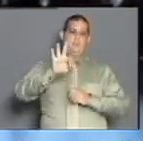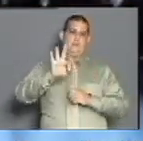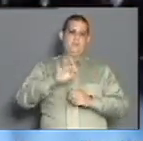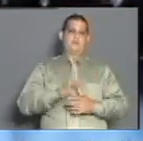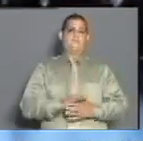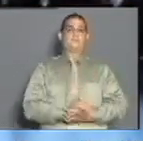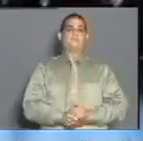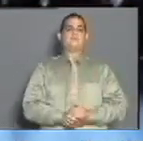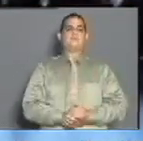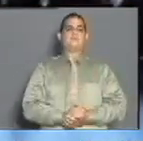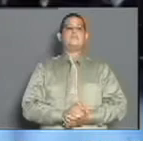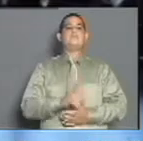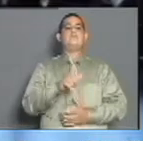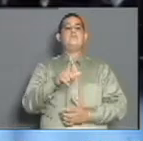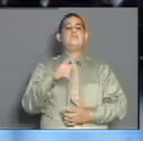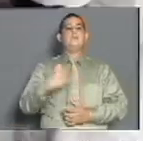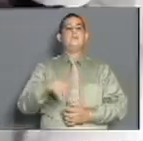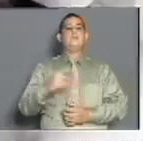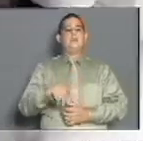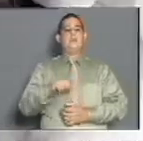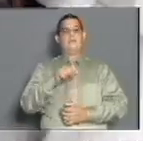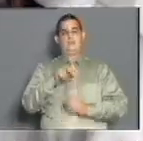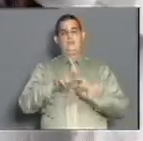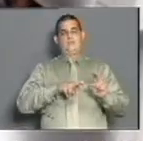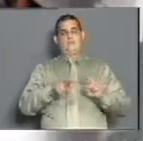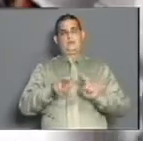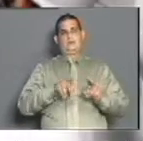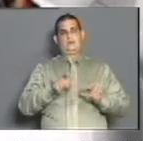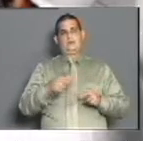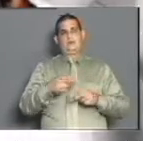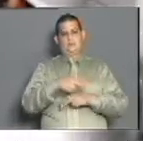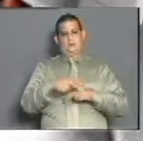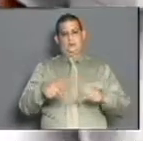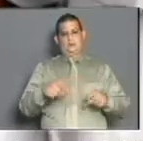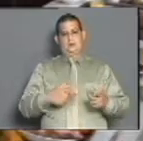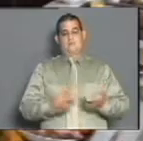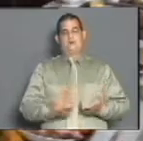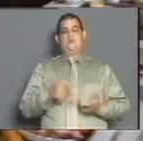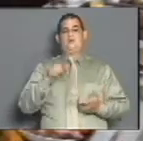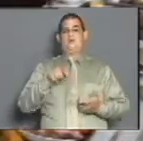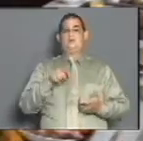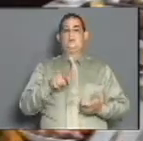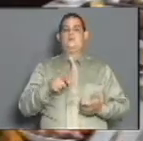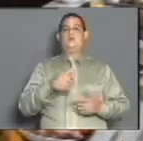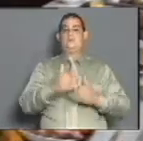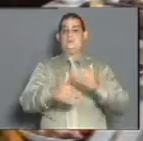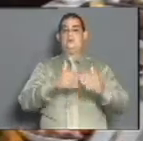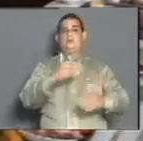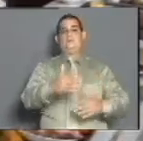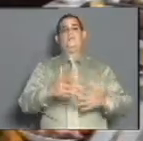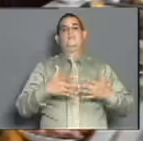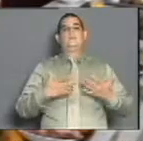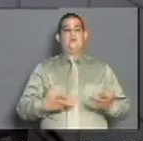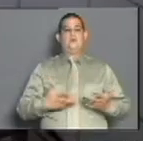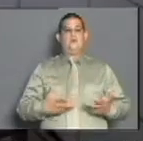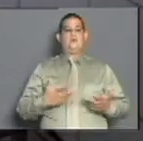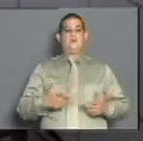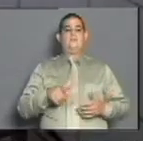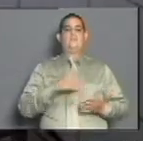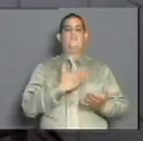incluyó un ejercicio práctico donde 30 administradores de unidades gastronómicas perfeccionadas o en camino de perfeccionamiento